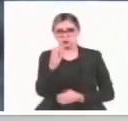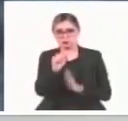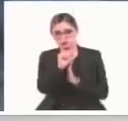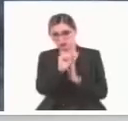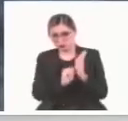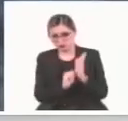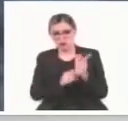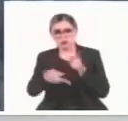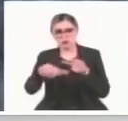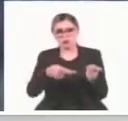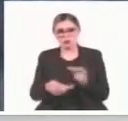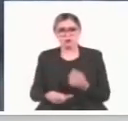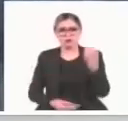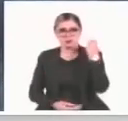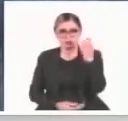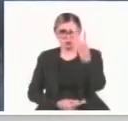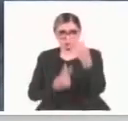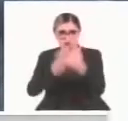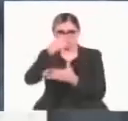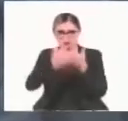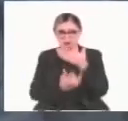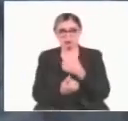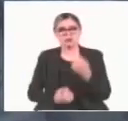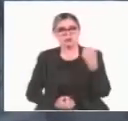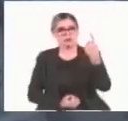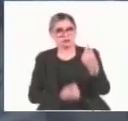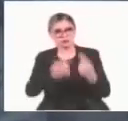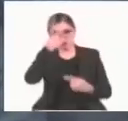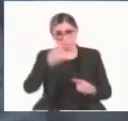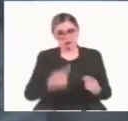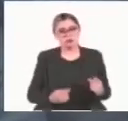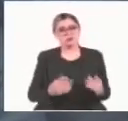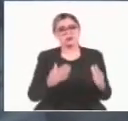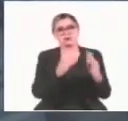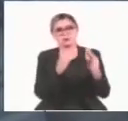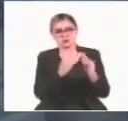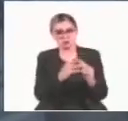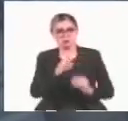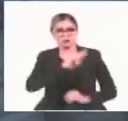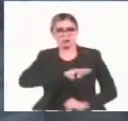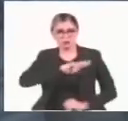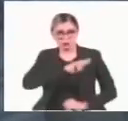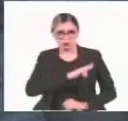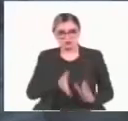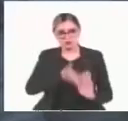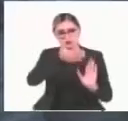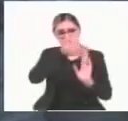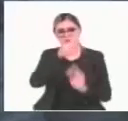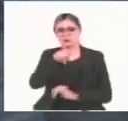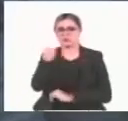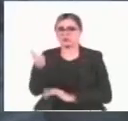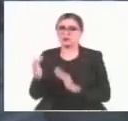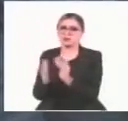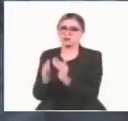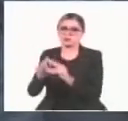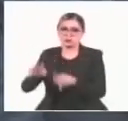dos desarrollos, uno de vivienda en renta, otro de vivienda en venta.